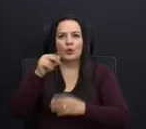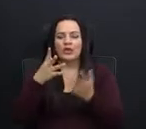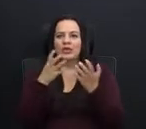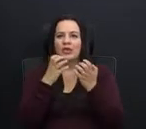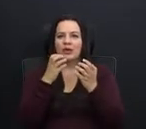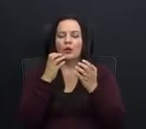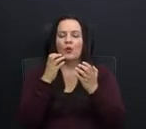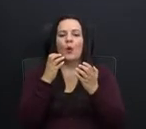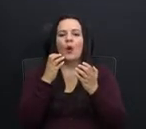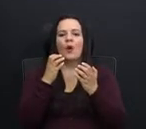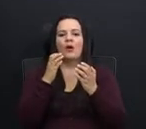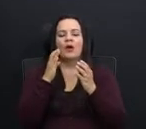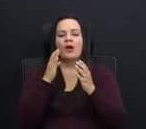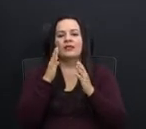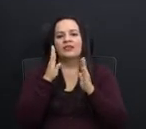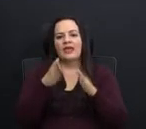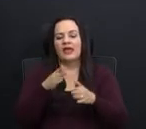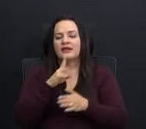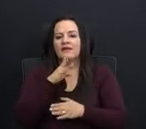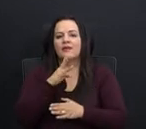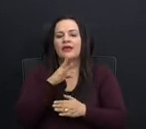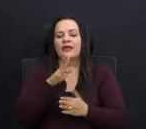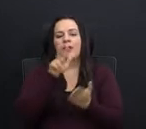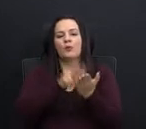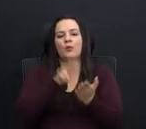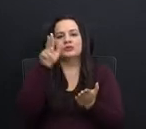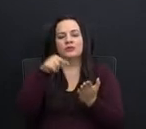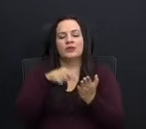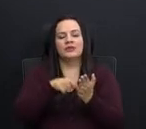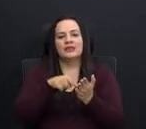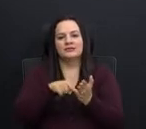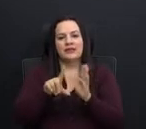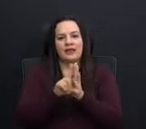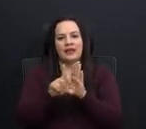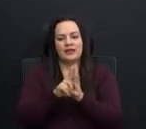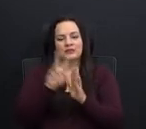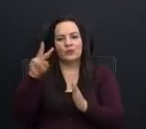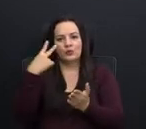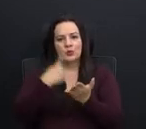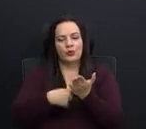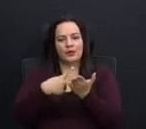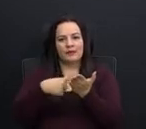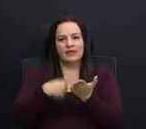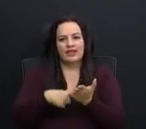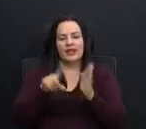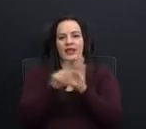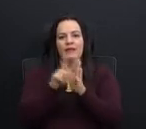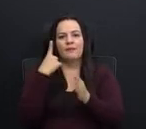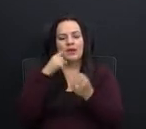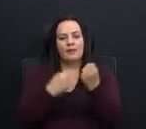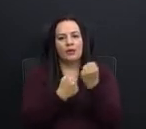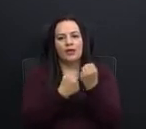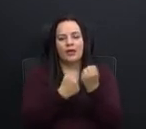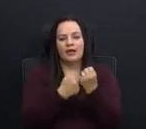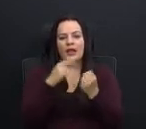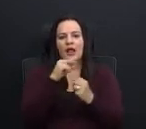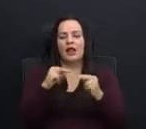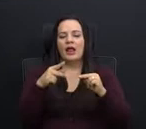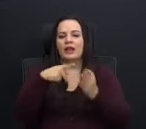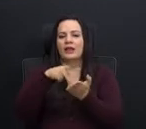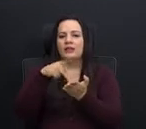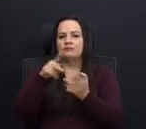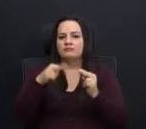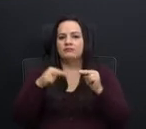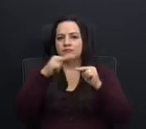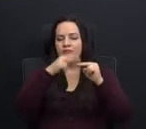referirme a la aprobación de esta ley en su segundo debate. Ley para apoyar al contribuyente local y reforzar la